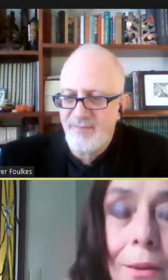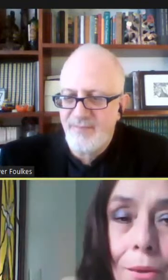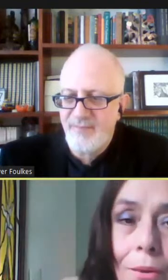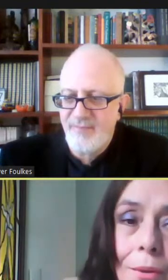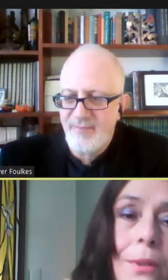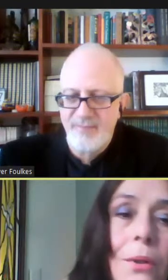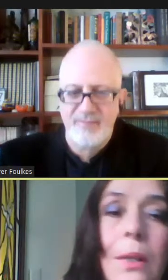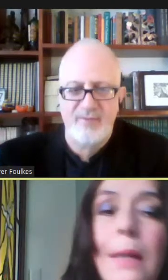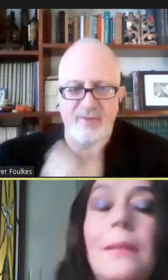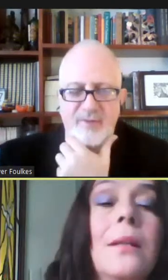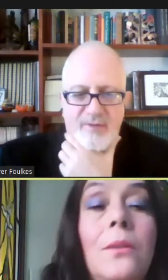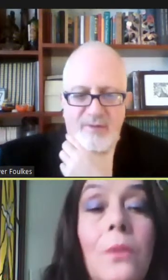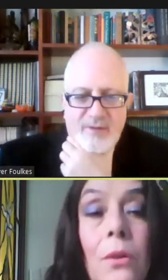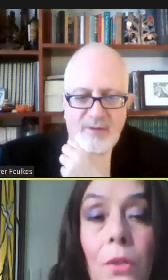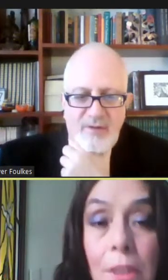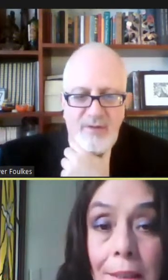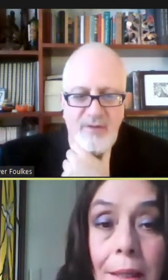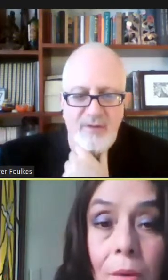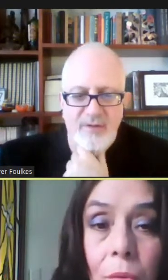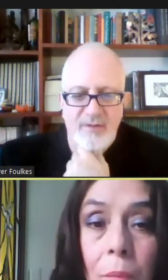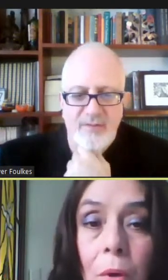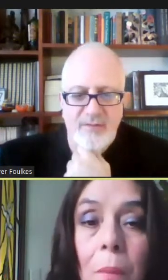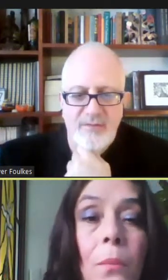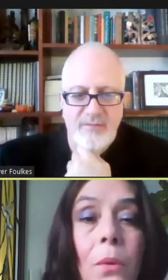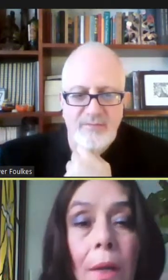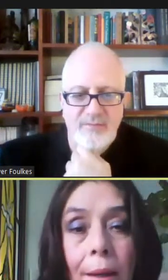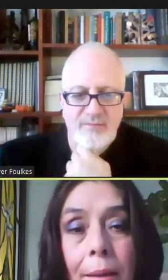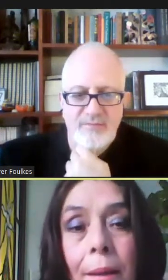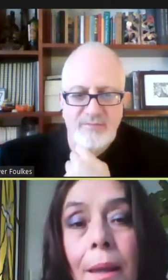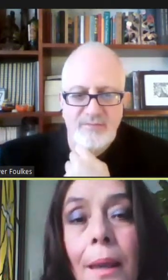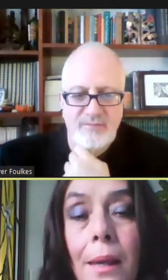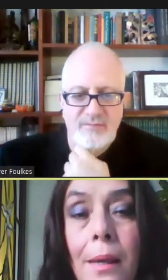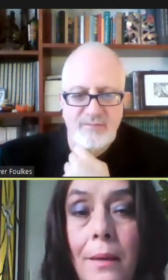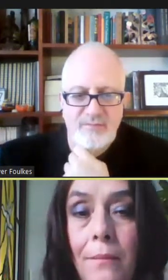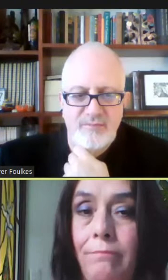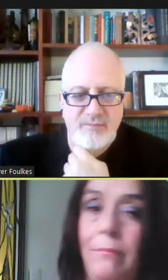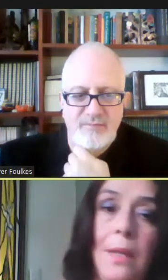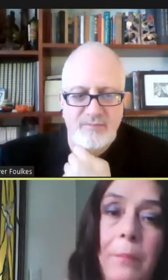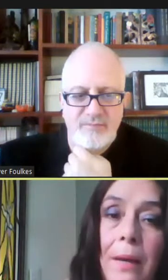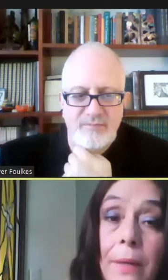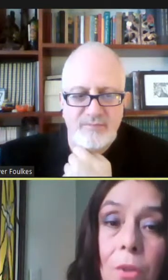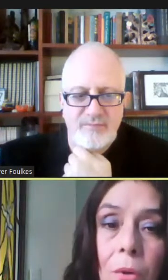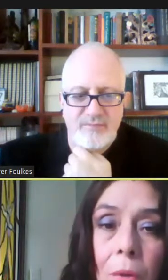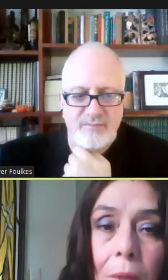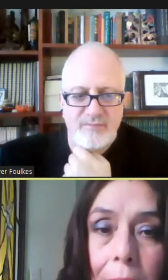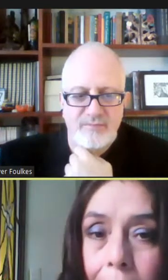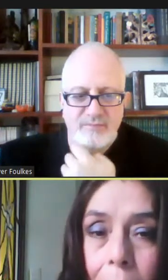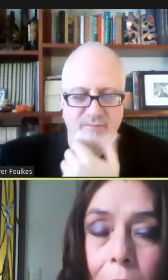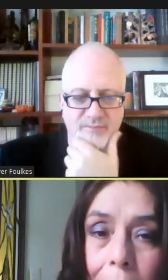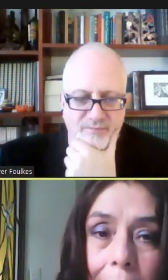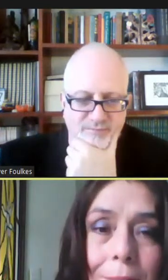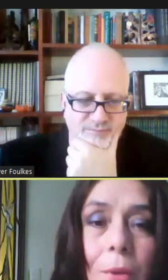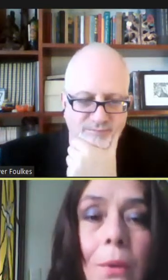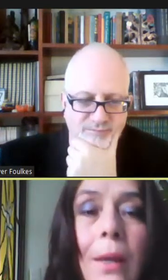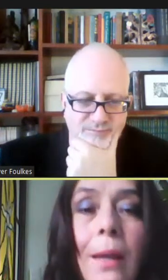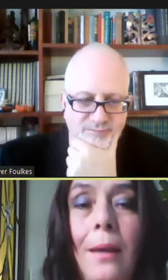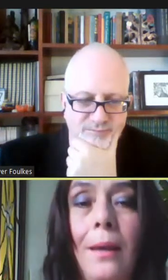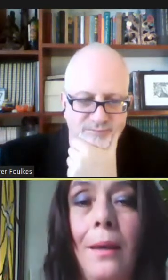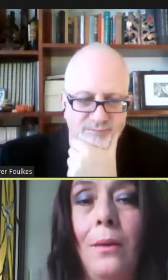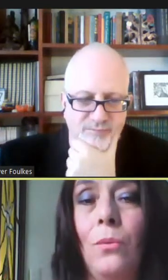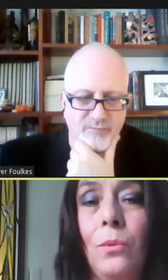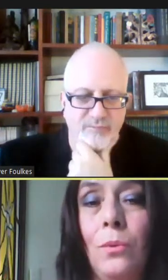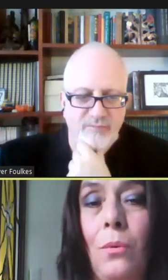días a todos, todas. Soy Gina Rubio, mujer, de cabello largo, lacio,